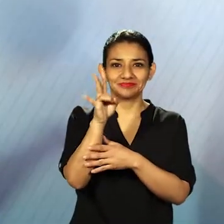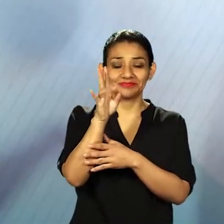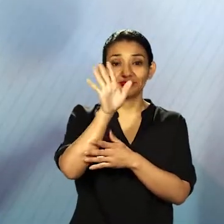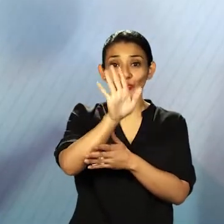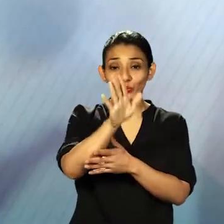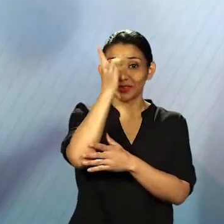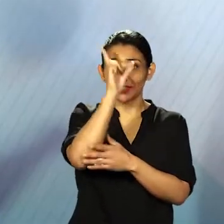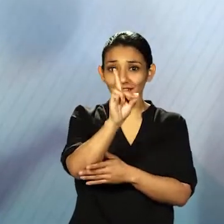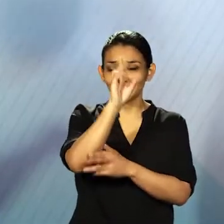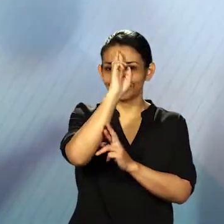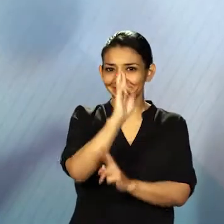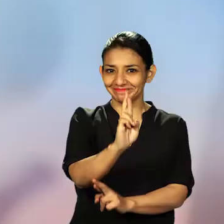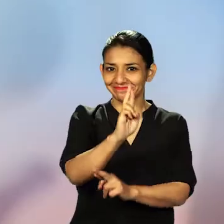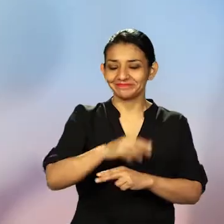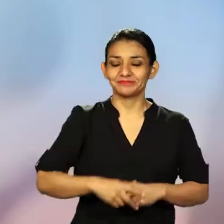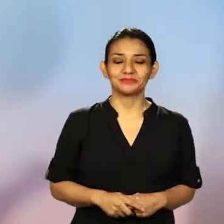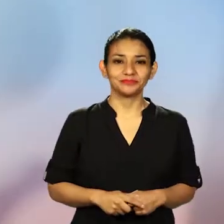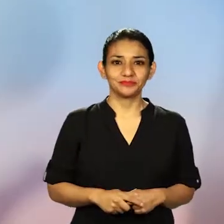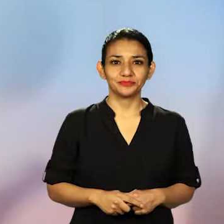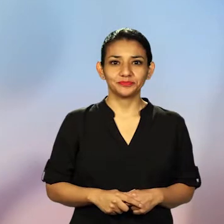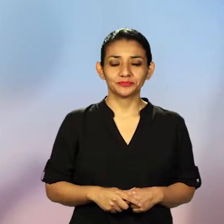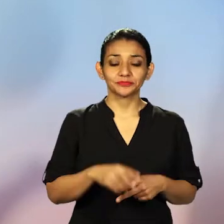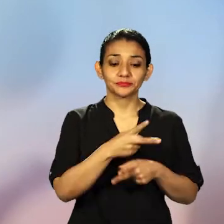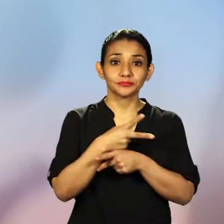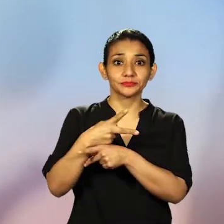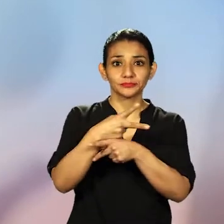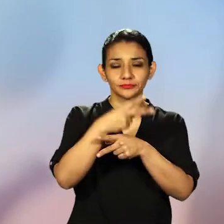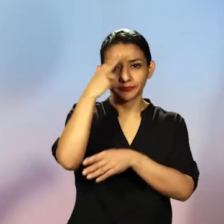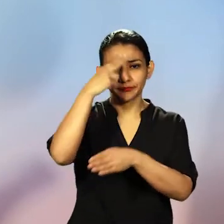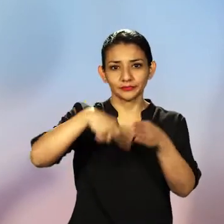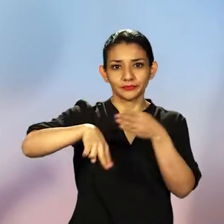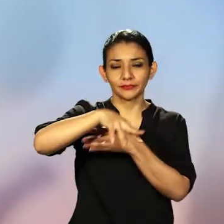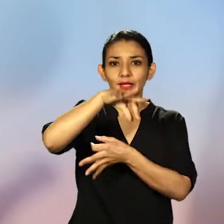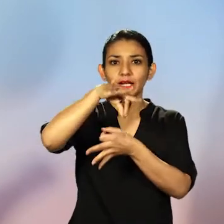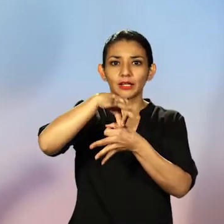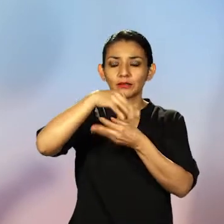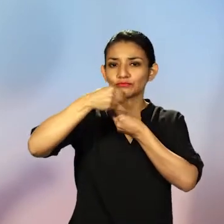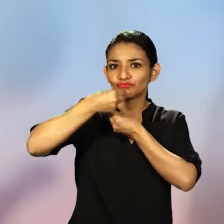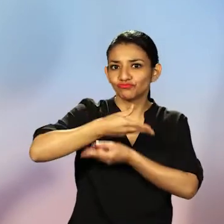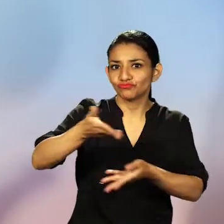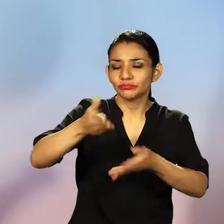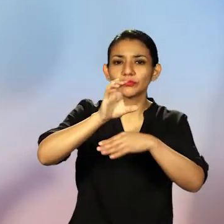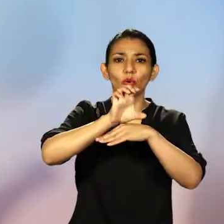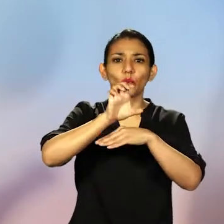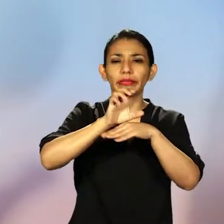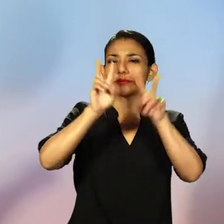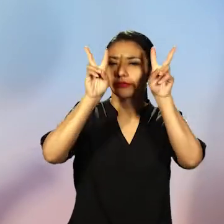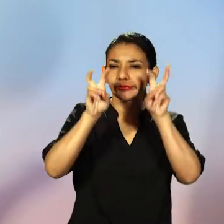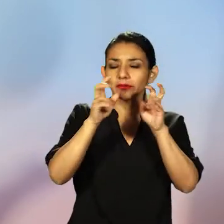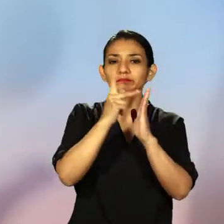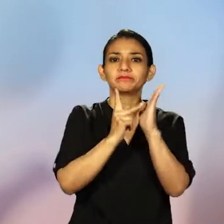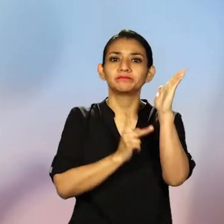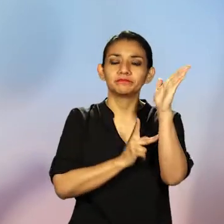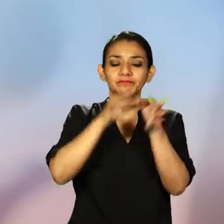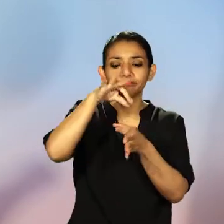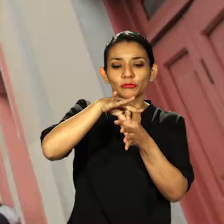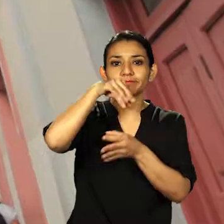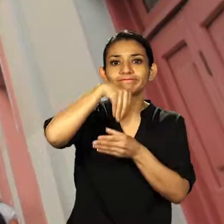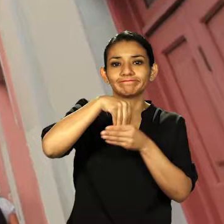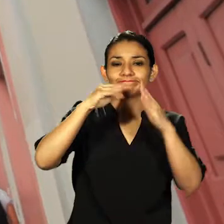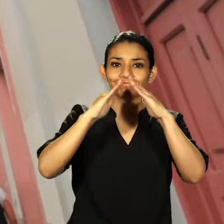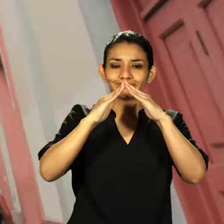Garantizamos tu decisión. El Consejo Nacional Electoral informa al Ecuador sobre el programa Voto en Casa.